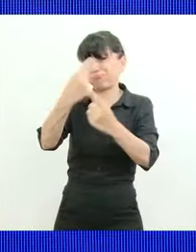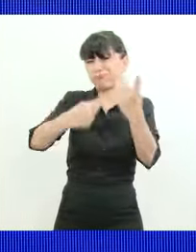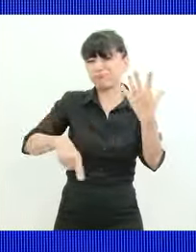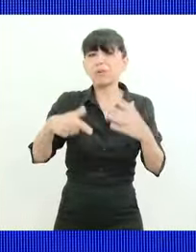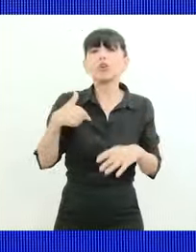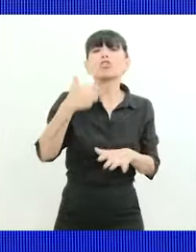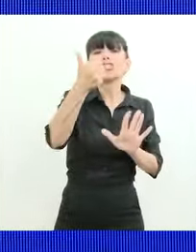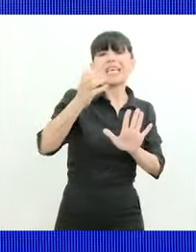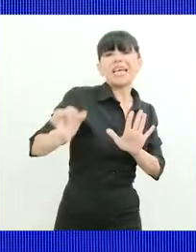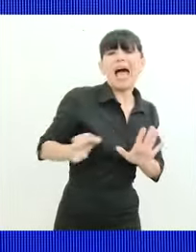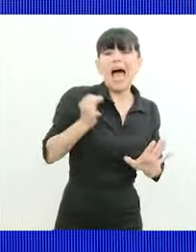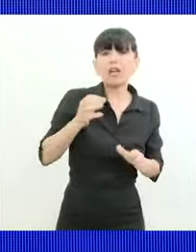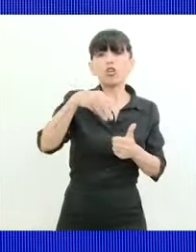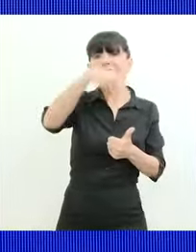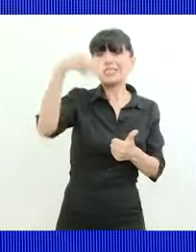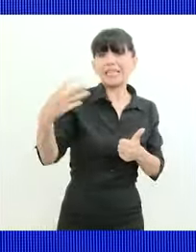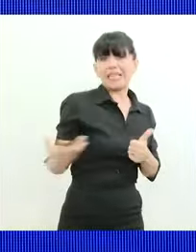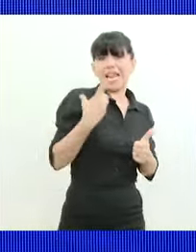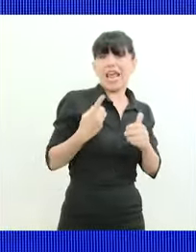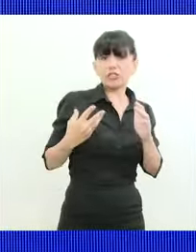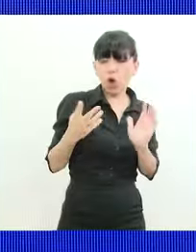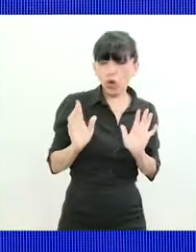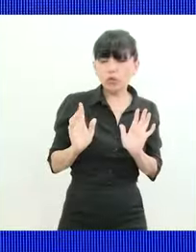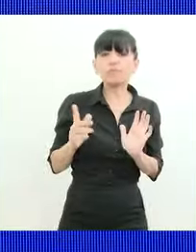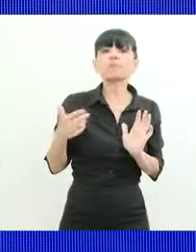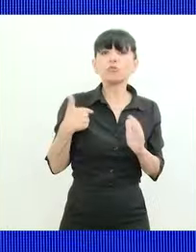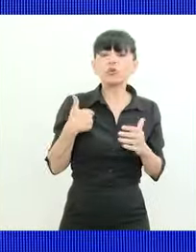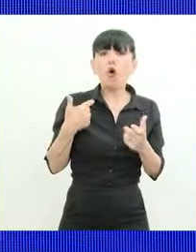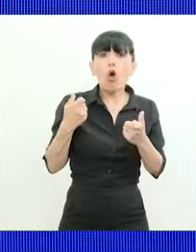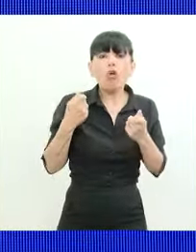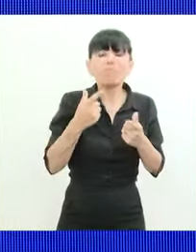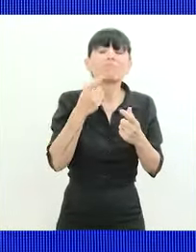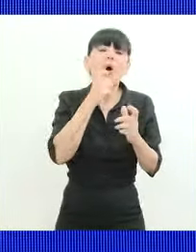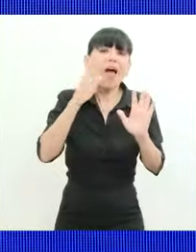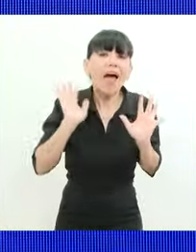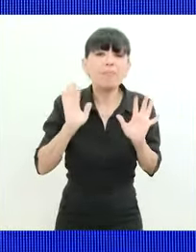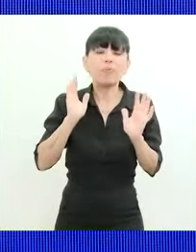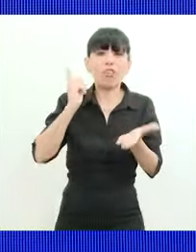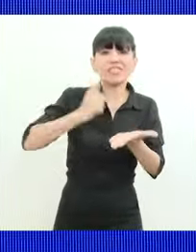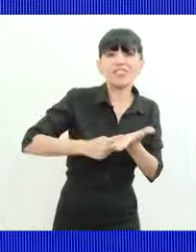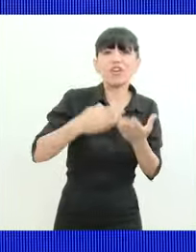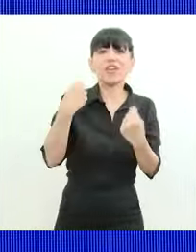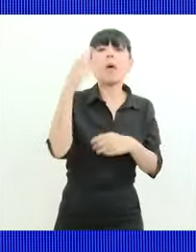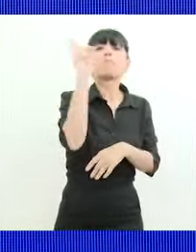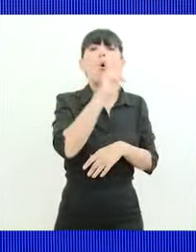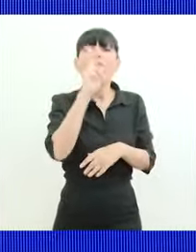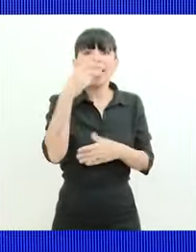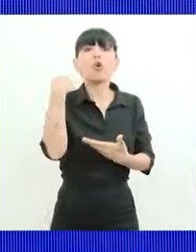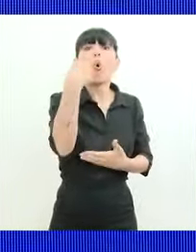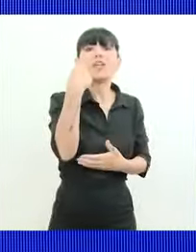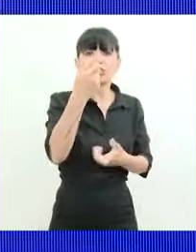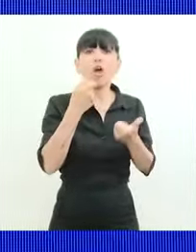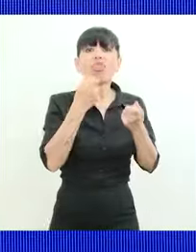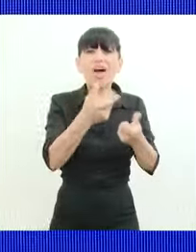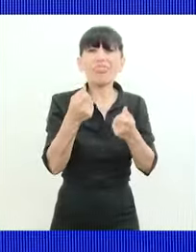director de ANSES me tocó jubilar a más de un millón y medio de mujeres que no tenían jubilación y que